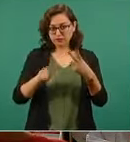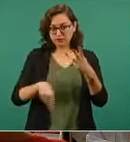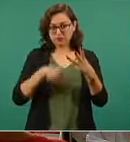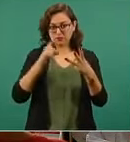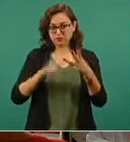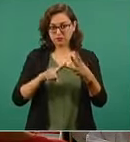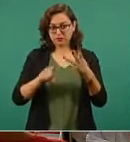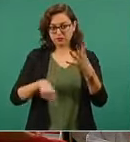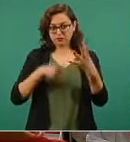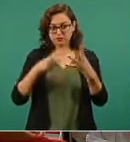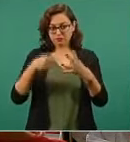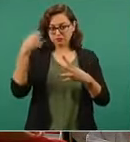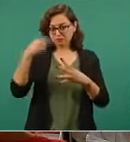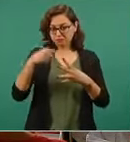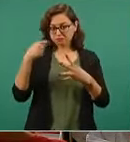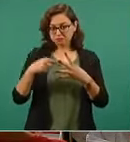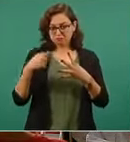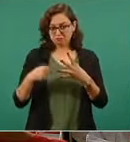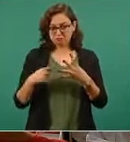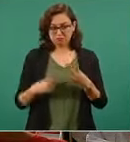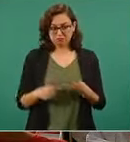cuatro recibos. Instrucción cumplida, señor presidente.